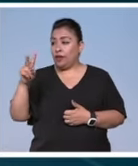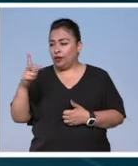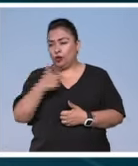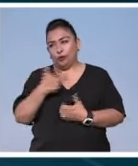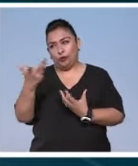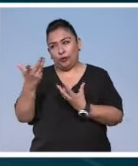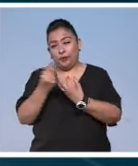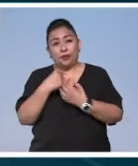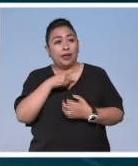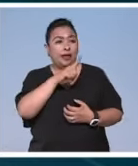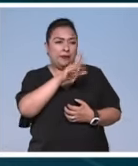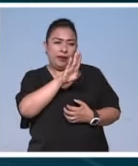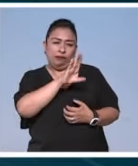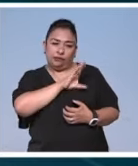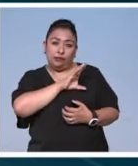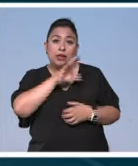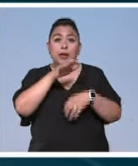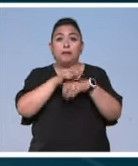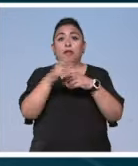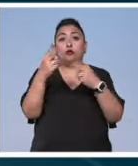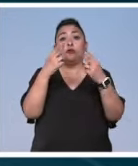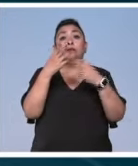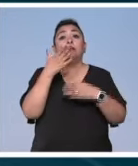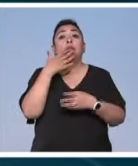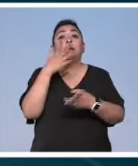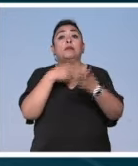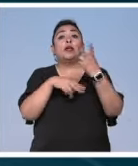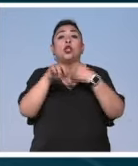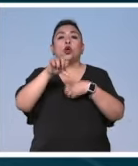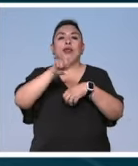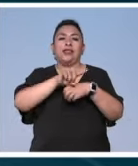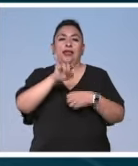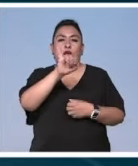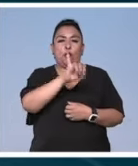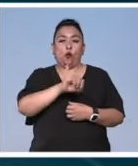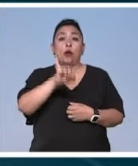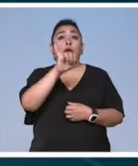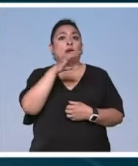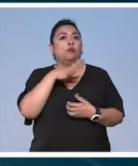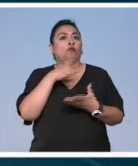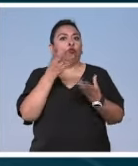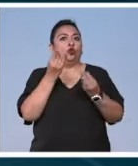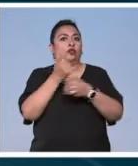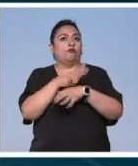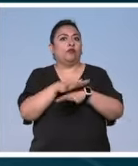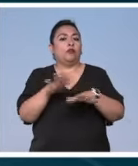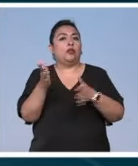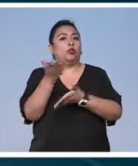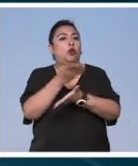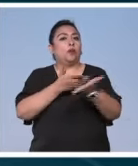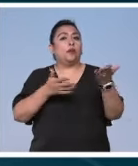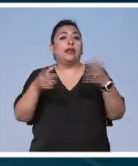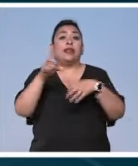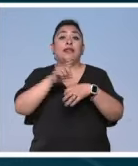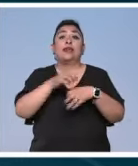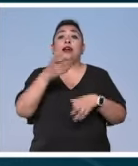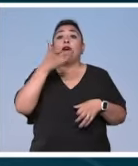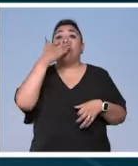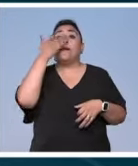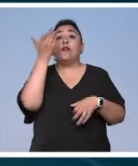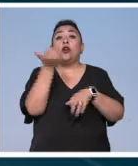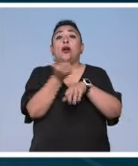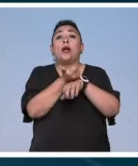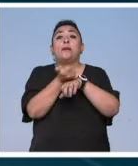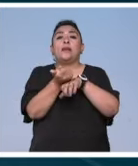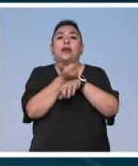qué gusto estar contigo. Mi querida Laura Barrera, amigos del auditorio, bienvenidos en este jueves. Que tenemos mucha información que compartir. Día de las Flores Amarillas, a